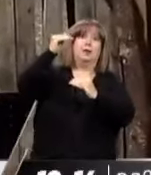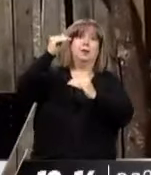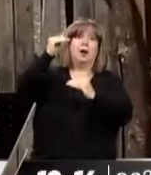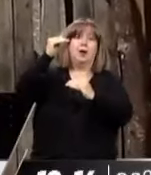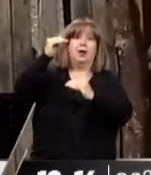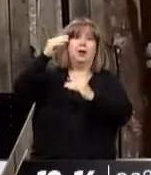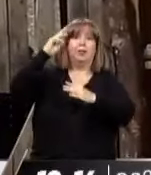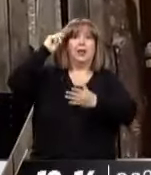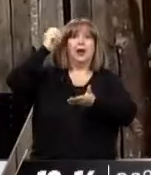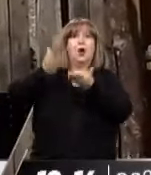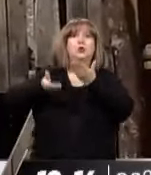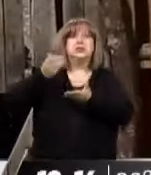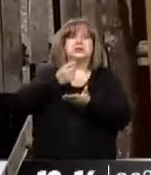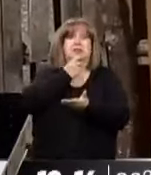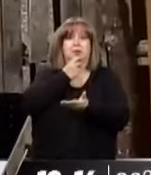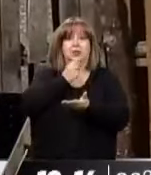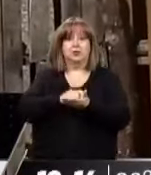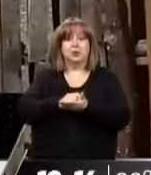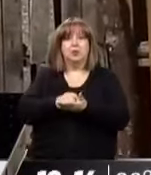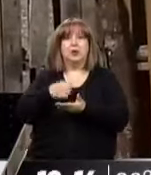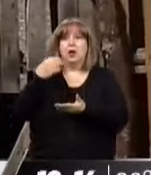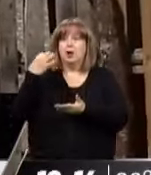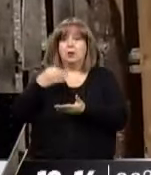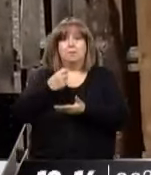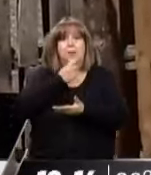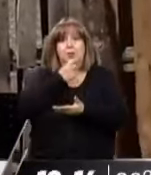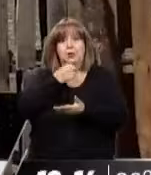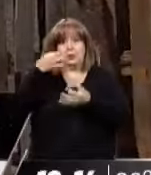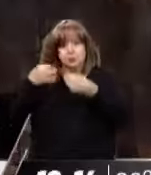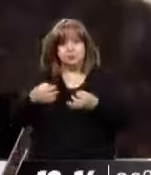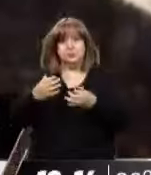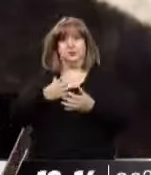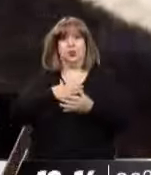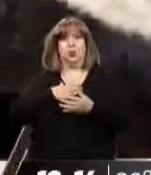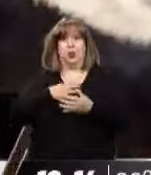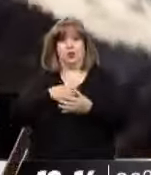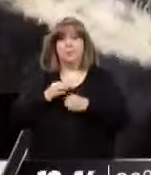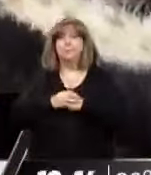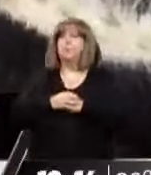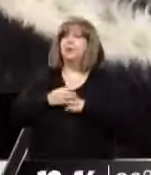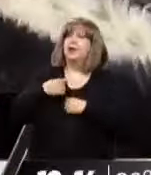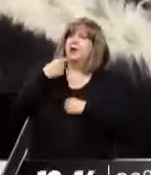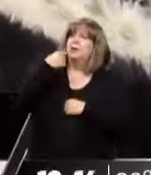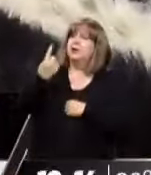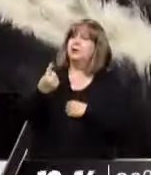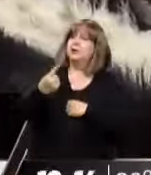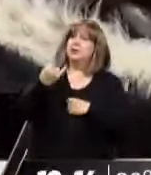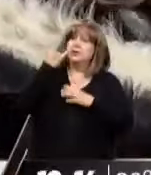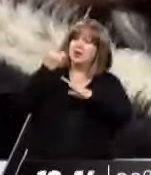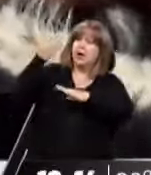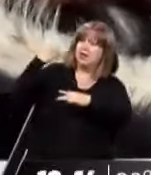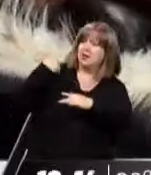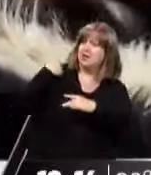vulnerando, fundamentalmente, este caso, atribuciones que son exclusivas de la provincia. ¿Pero en algún momento intentaron firmar algún convenio con la provincia sobre esta situación?